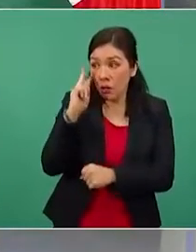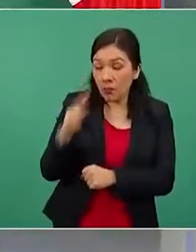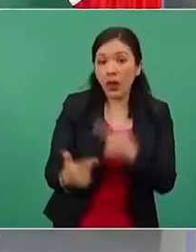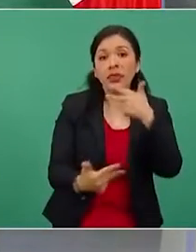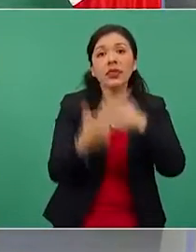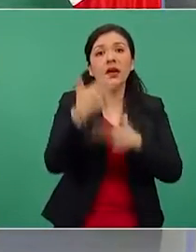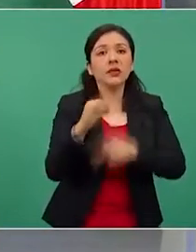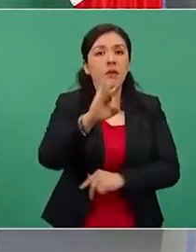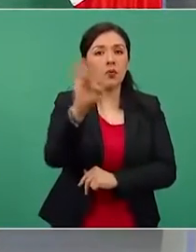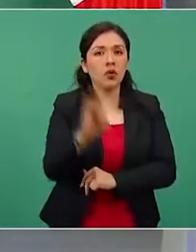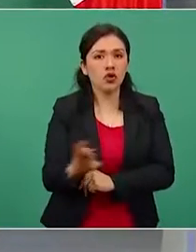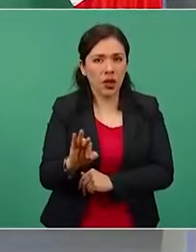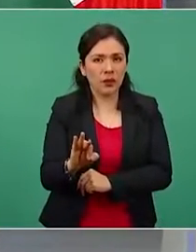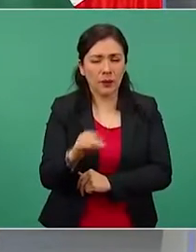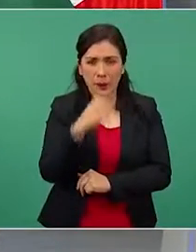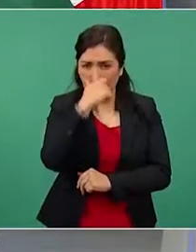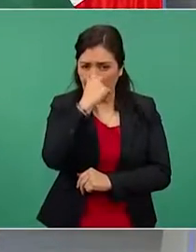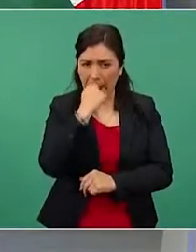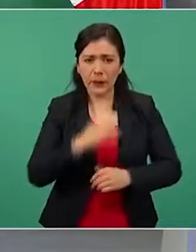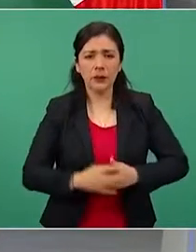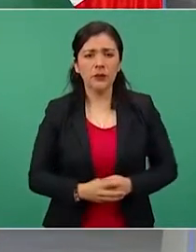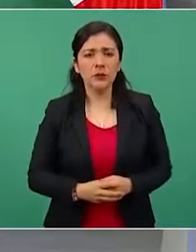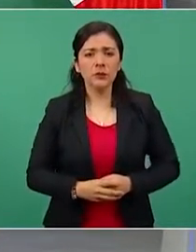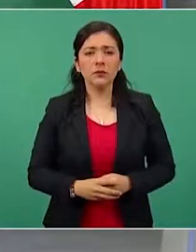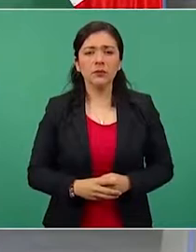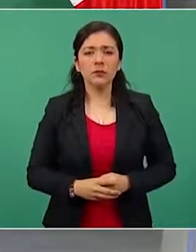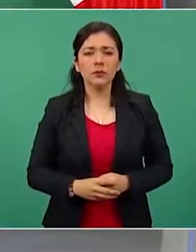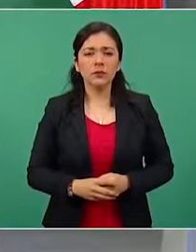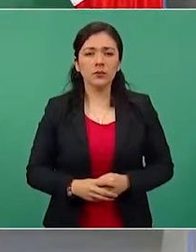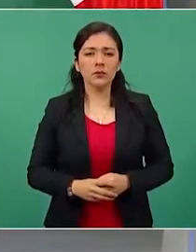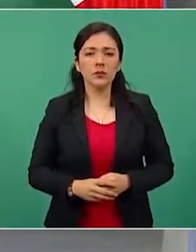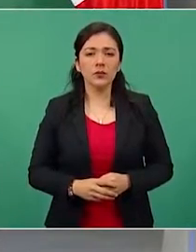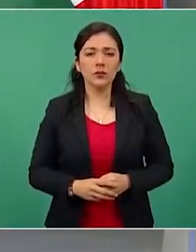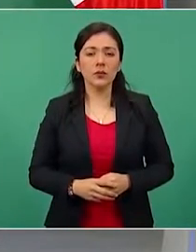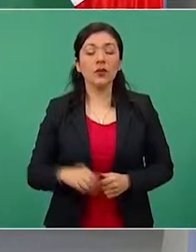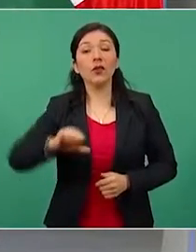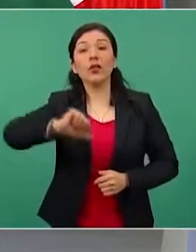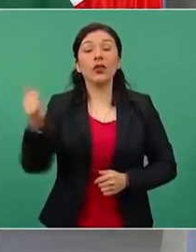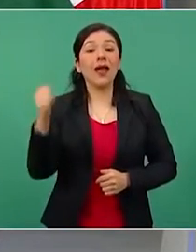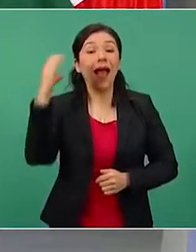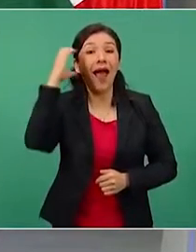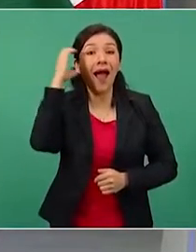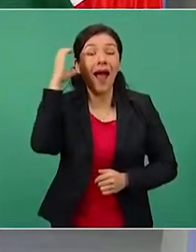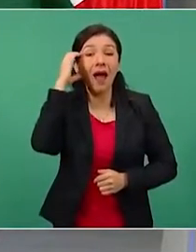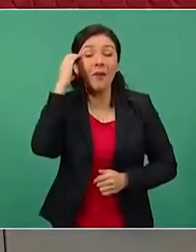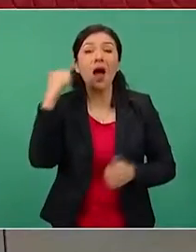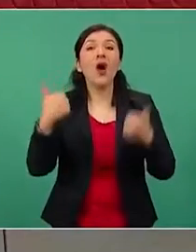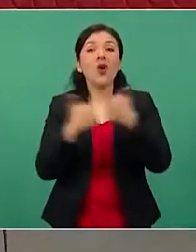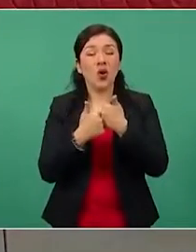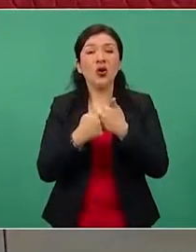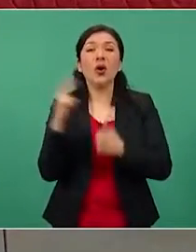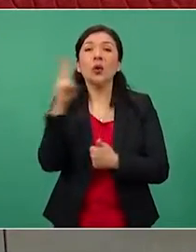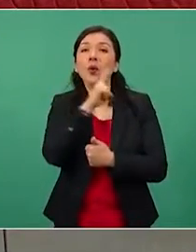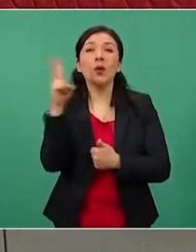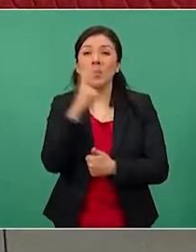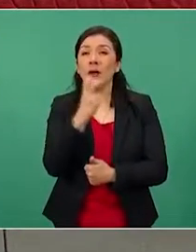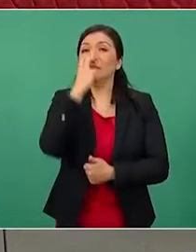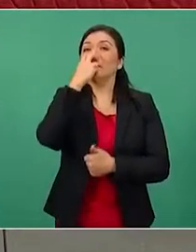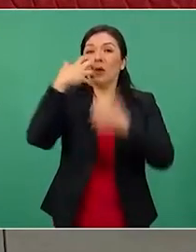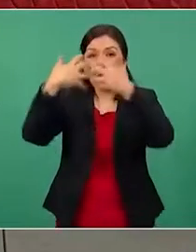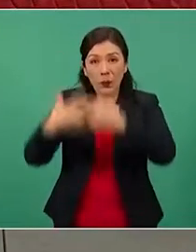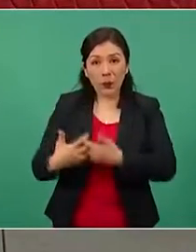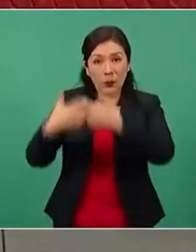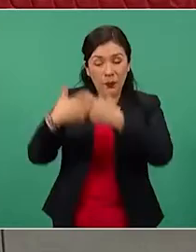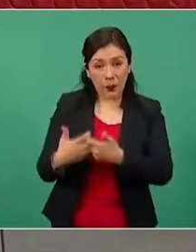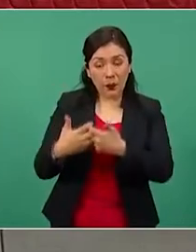y en camas de terapia intensiva con